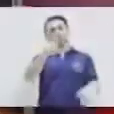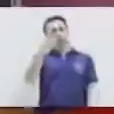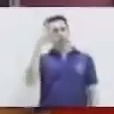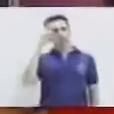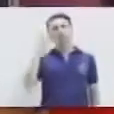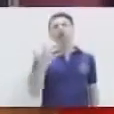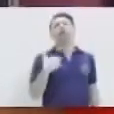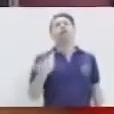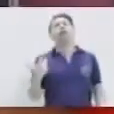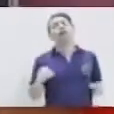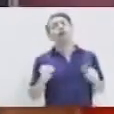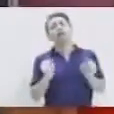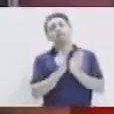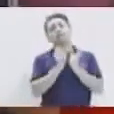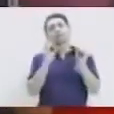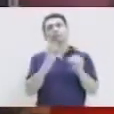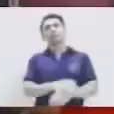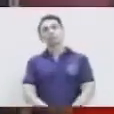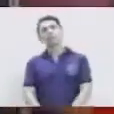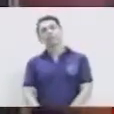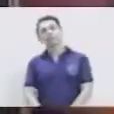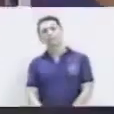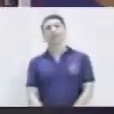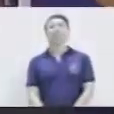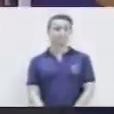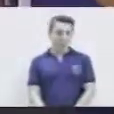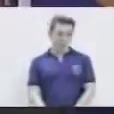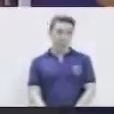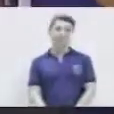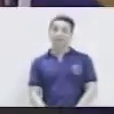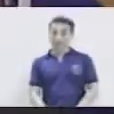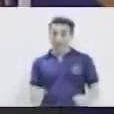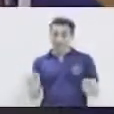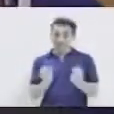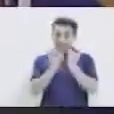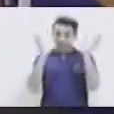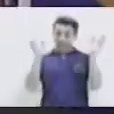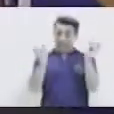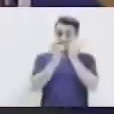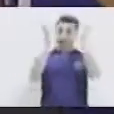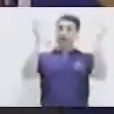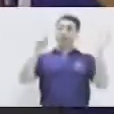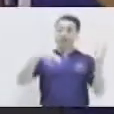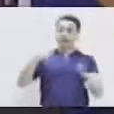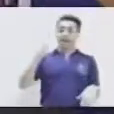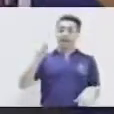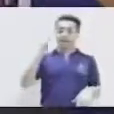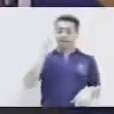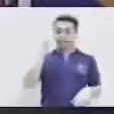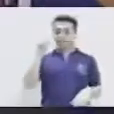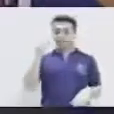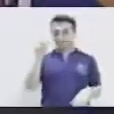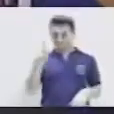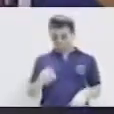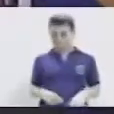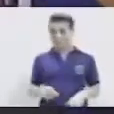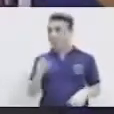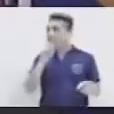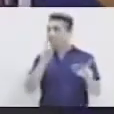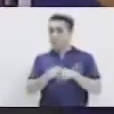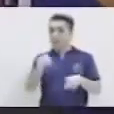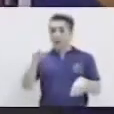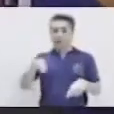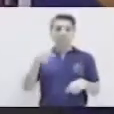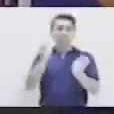que celebramos en diciembre. La navidad, ¿verdad? Y que se termine el año. Con este mes finalizamos el